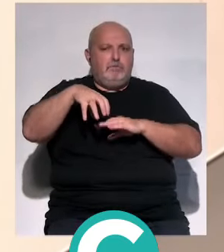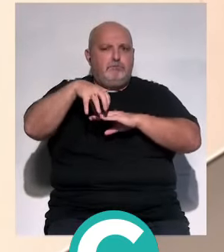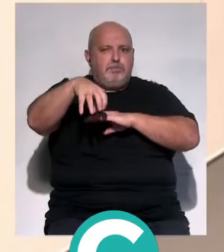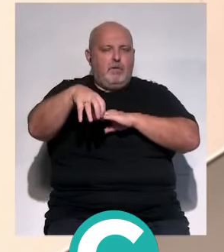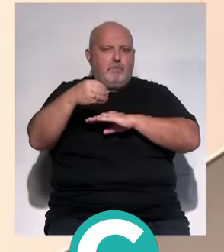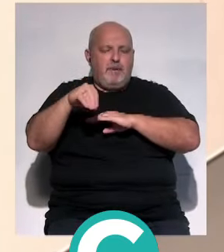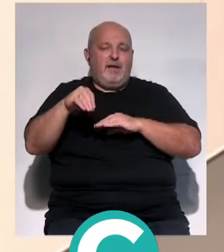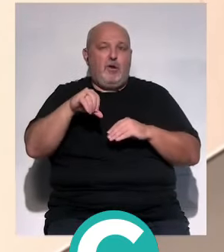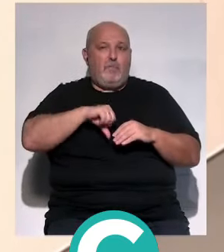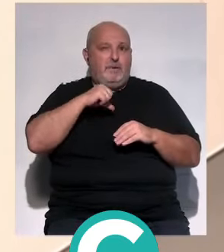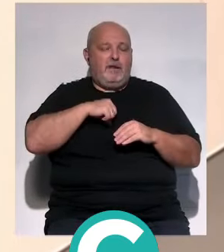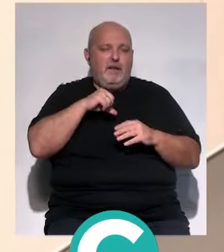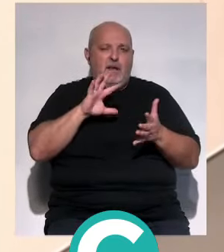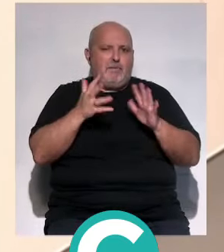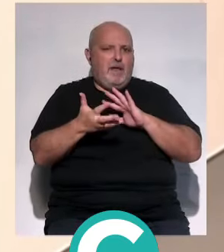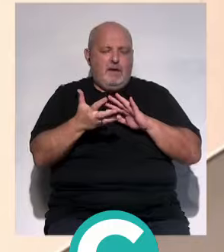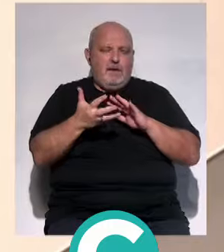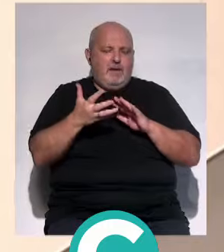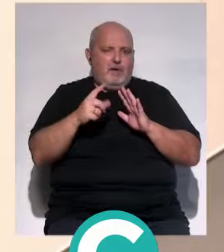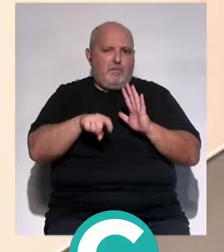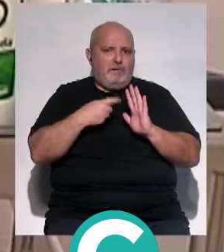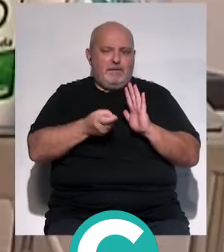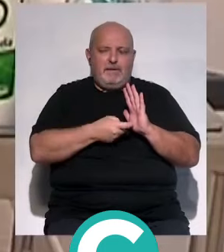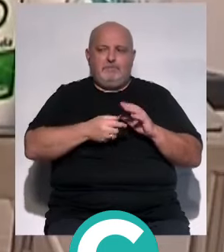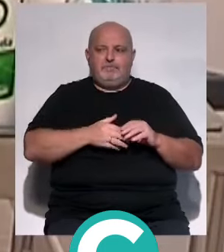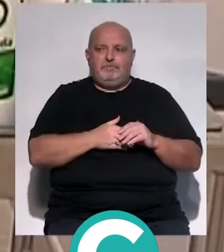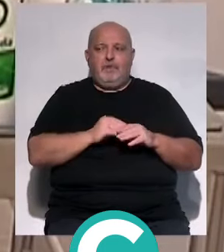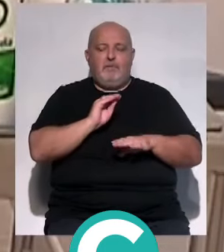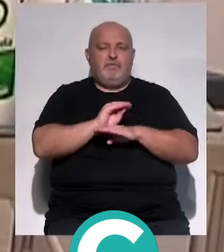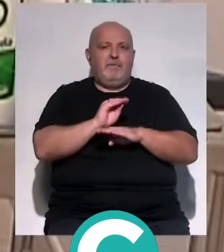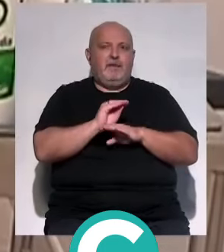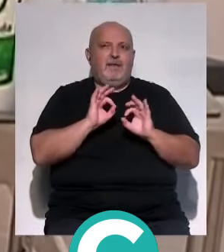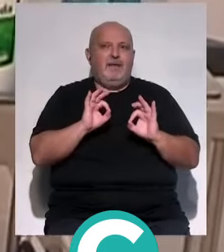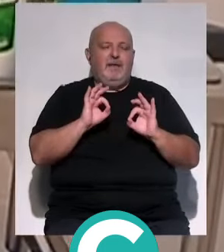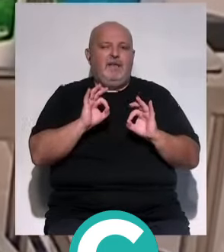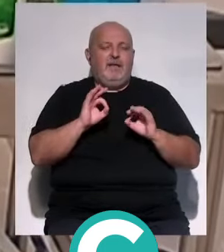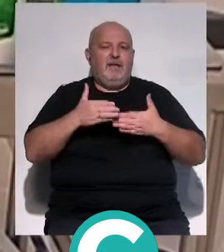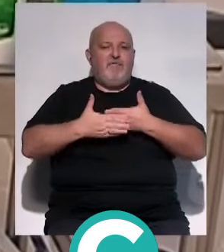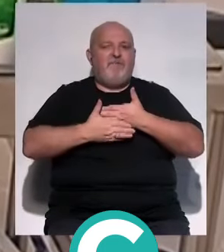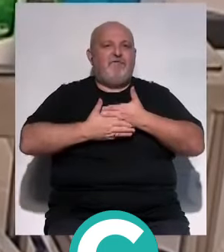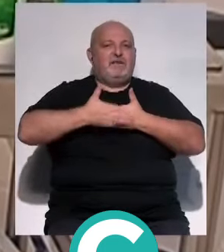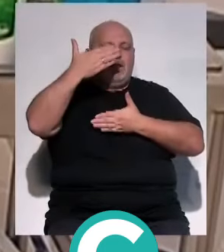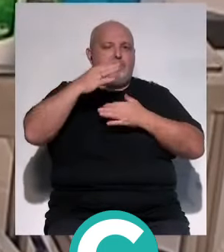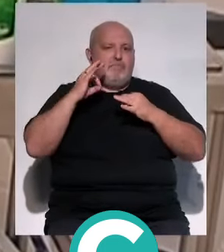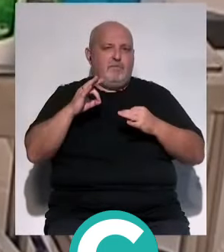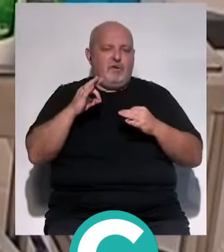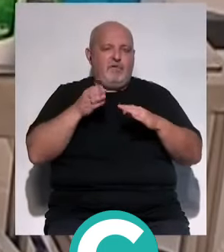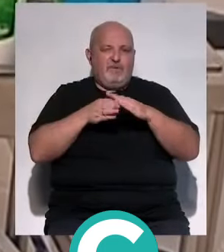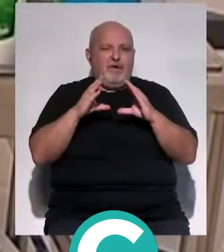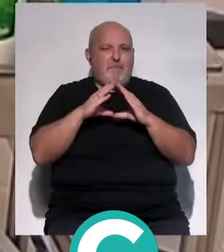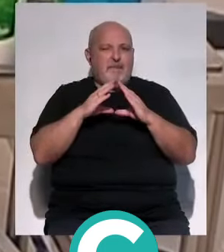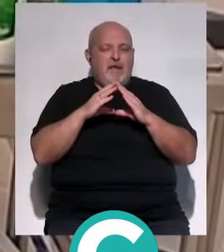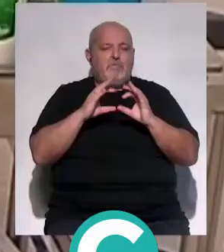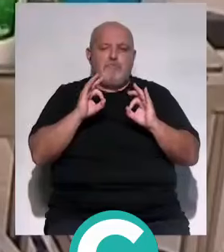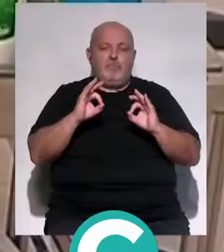Prácticamente el hospital va a cambiar radicalmente, manteniendo la fachada y la capilla. El